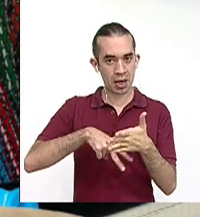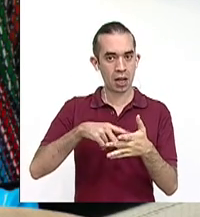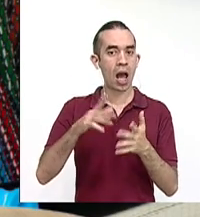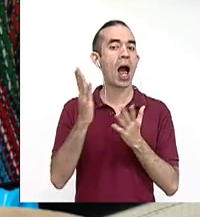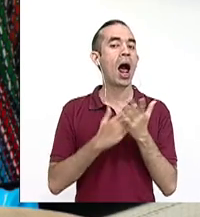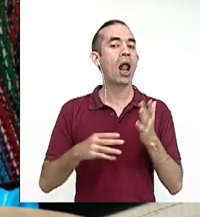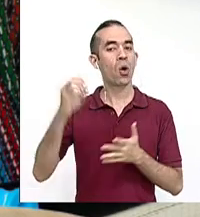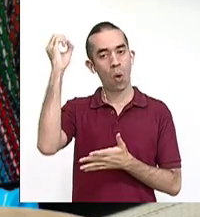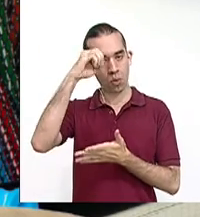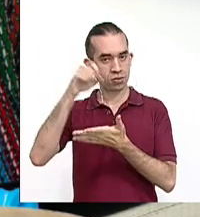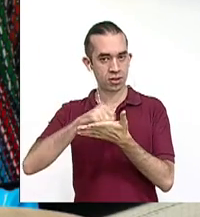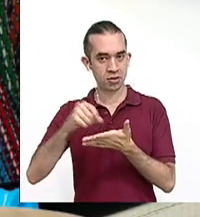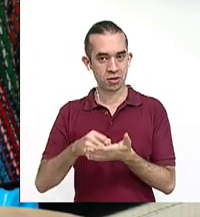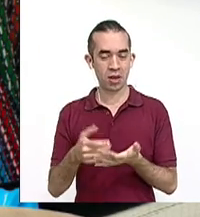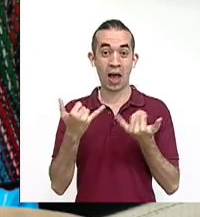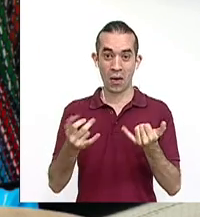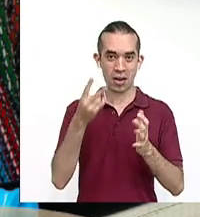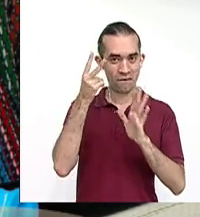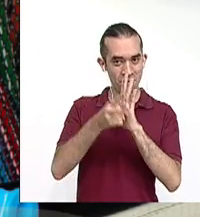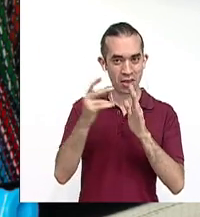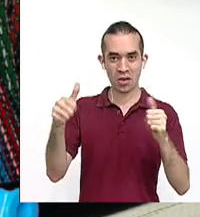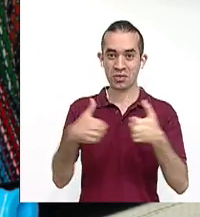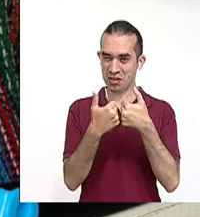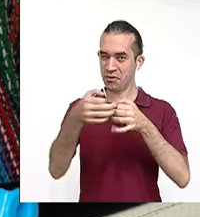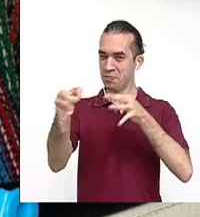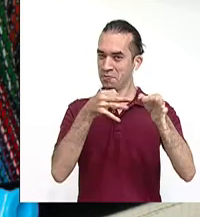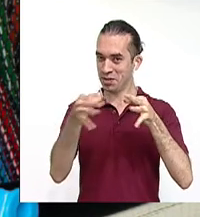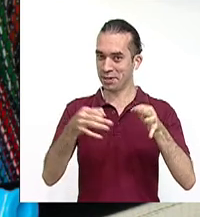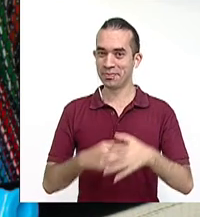Veamos el video del desafío para entrar en detalles.